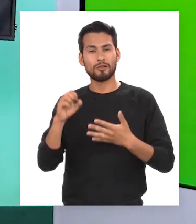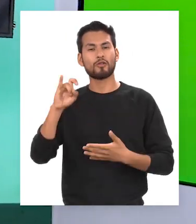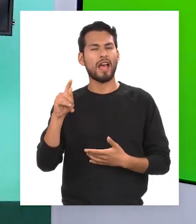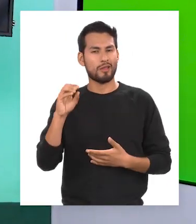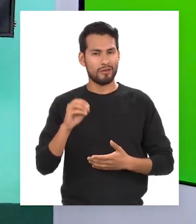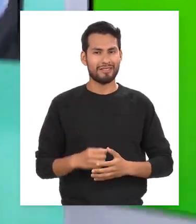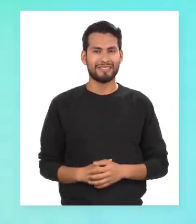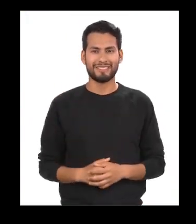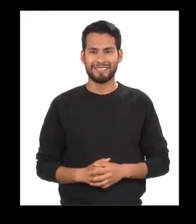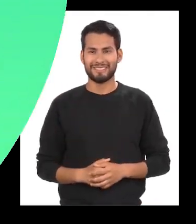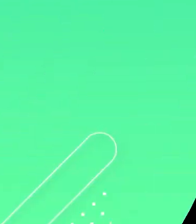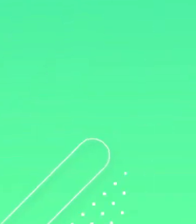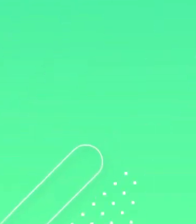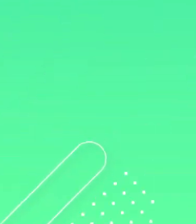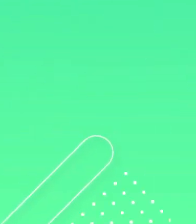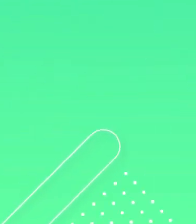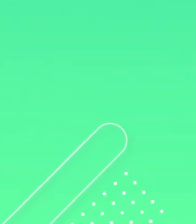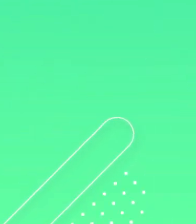del sujeto.